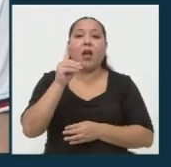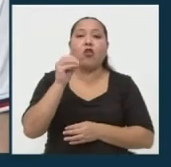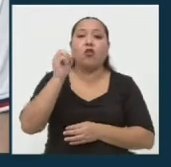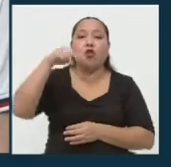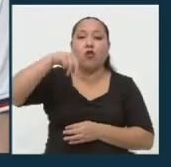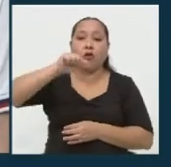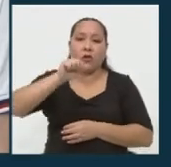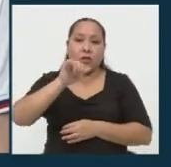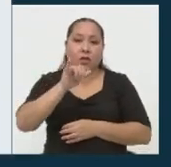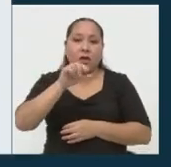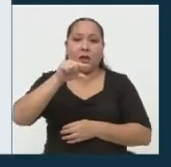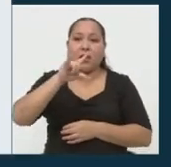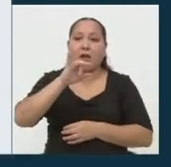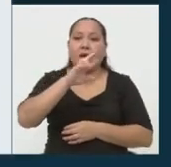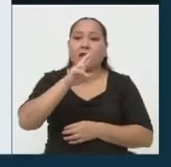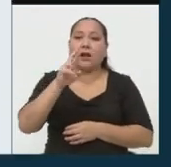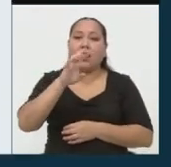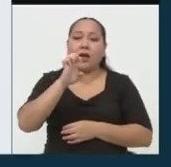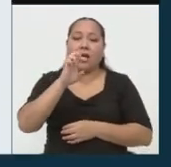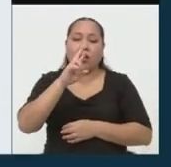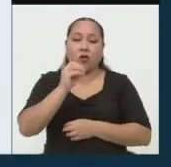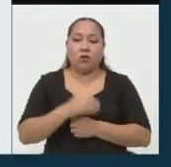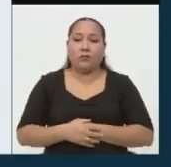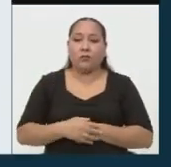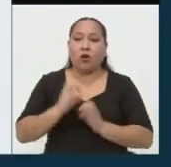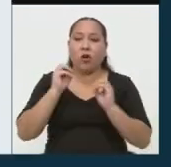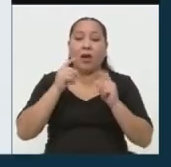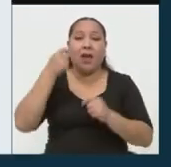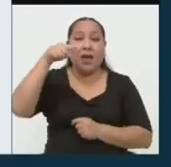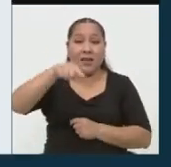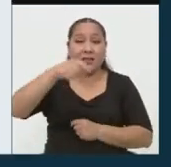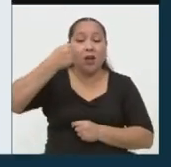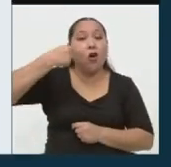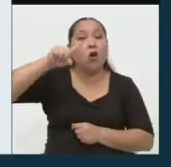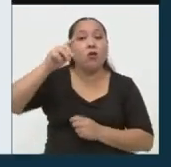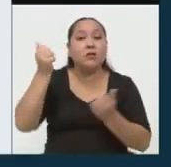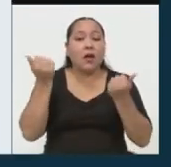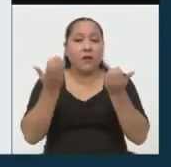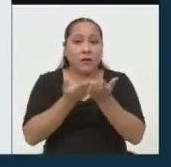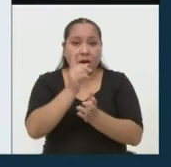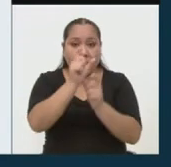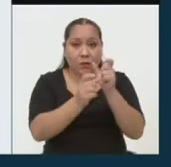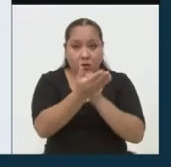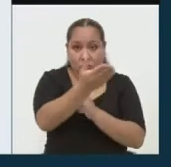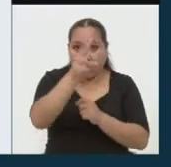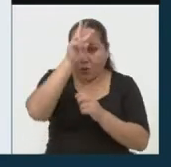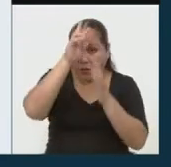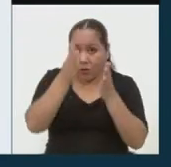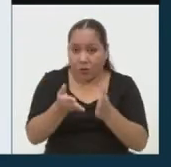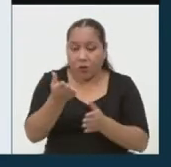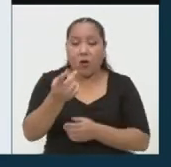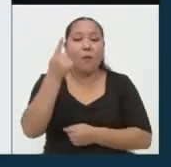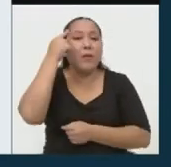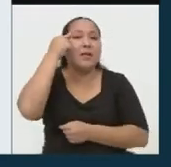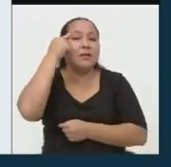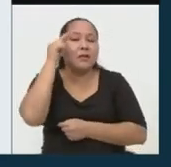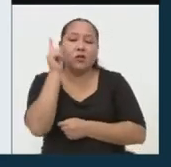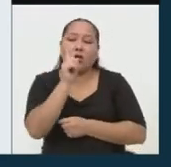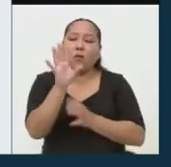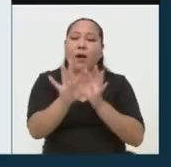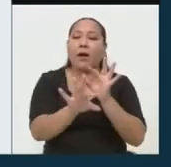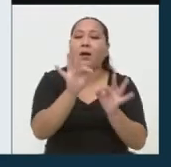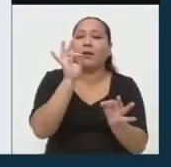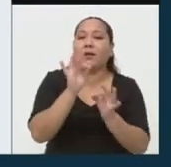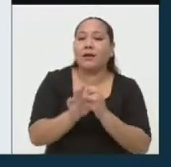Cáceres. Adelante. Muy bien. Este 11 de abril el ciudadano peruano tiene que pensar, ya no más votar